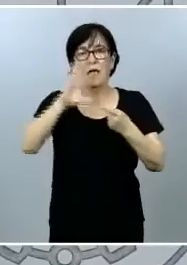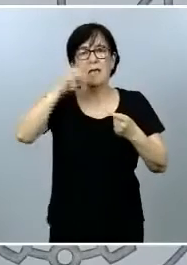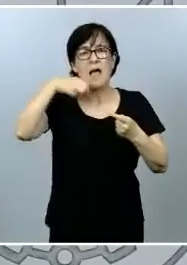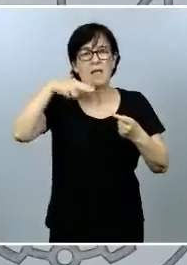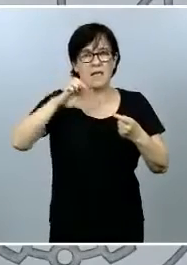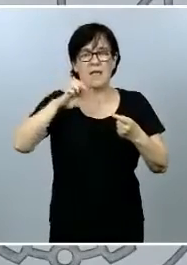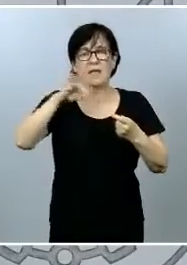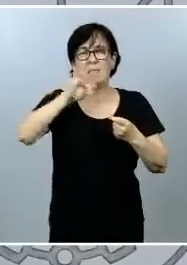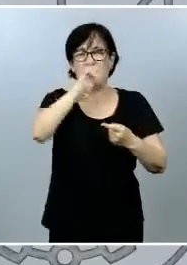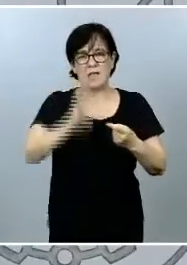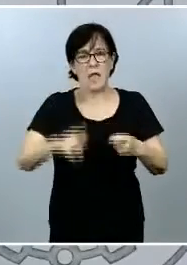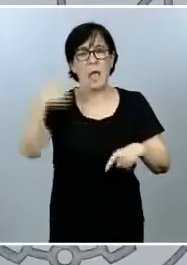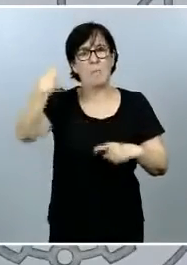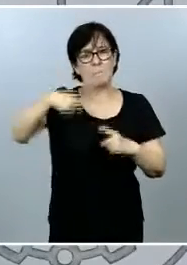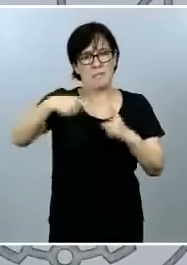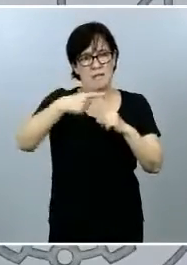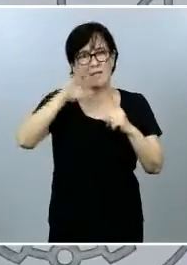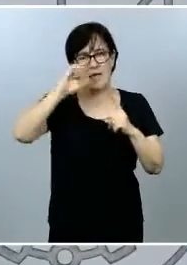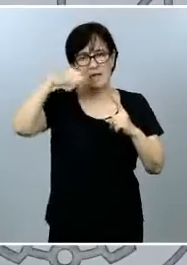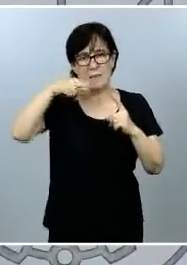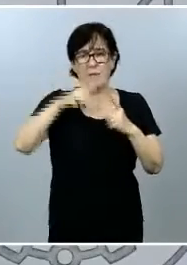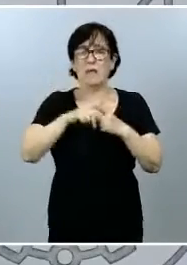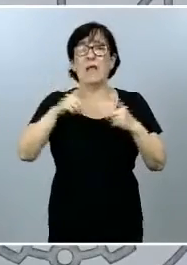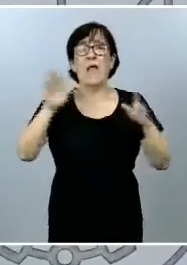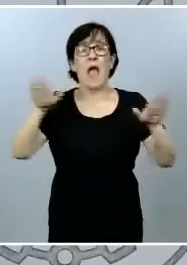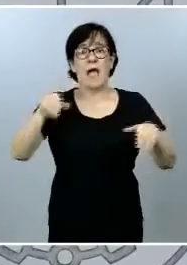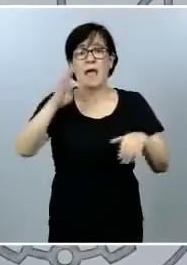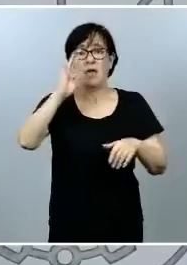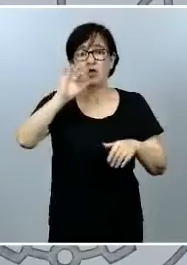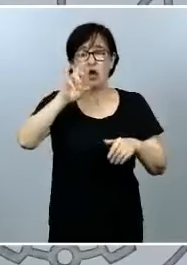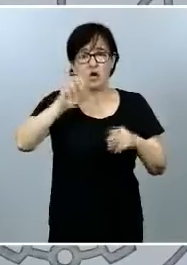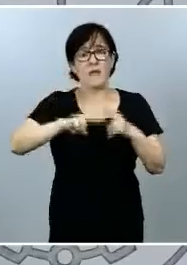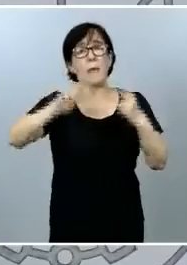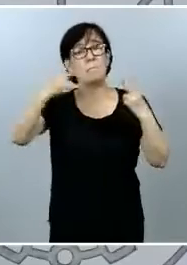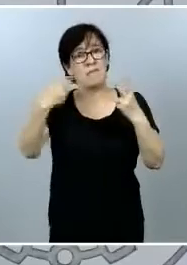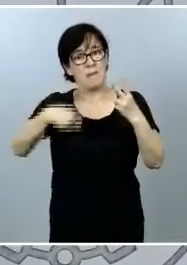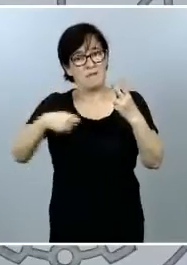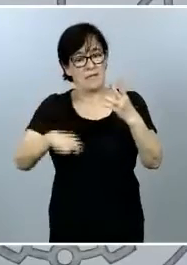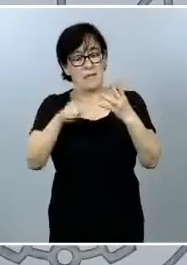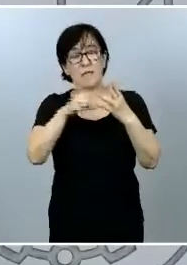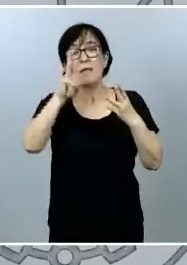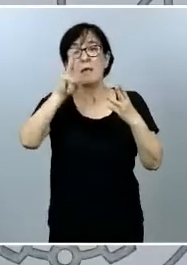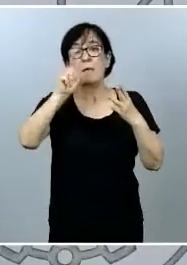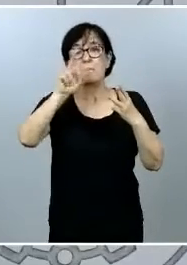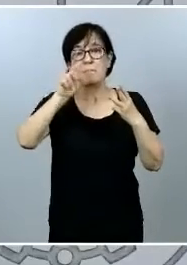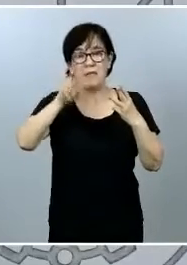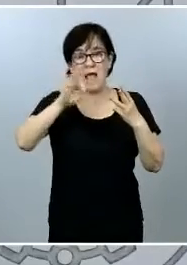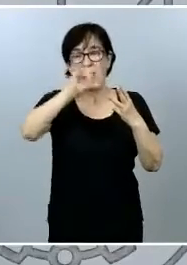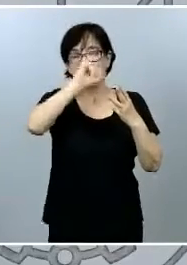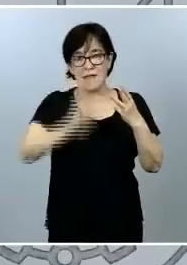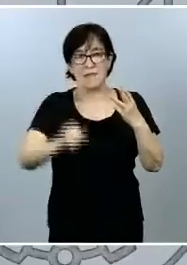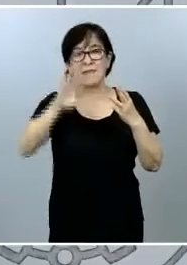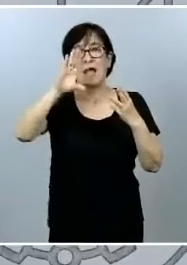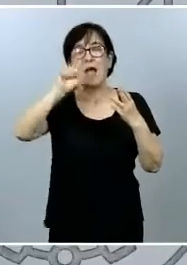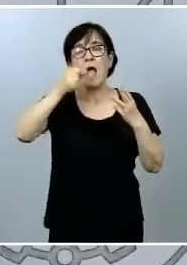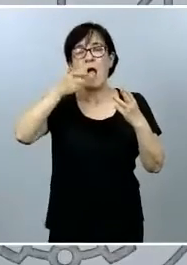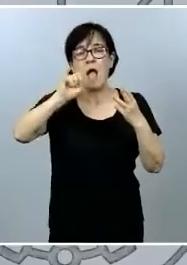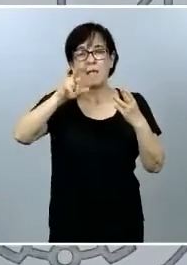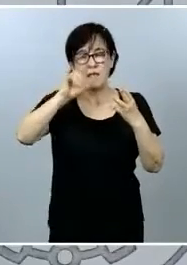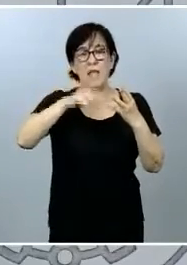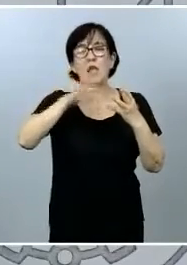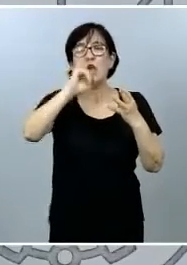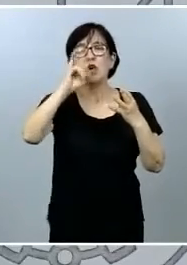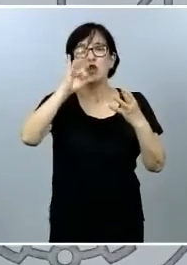presidenta de la CNMC, Ángel Torres como vicepresidente y Pilar Sánchez, Carlos Aguilar y Yusen María Sala